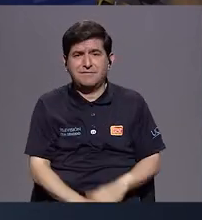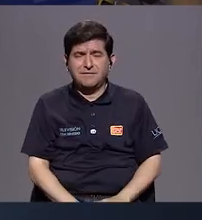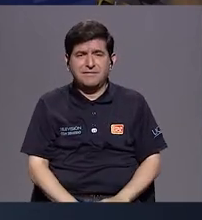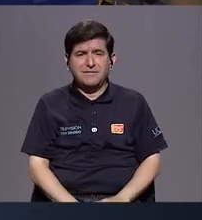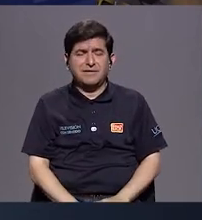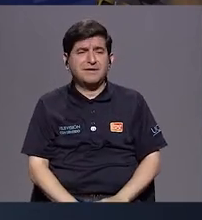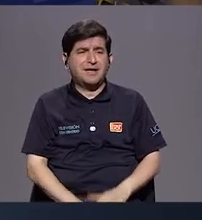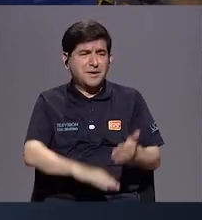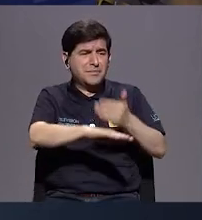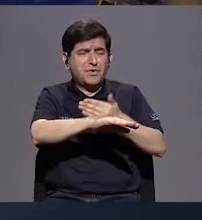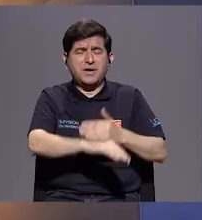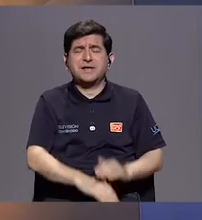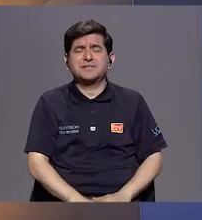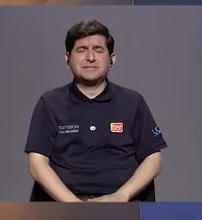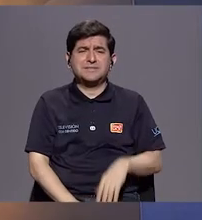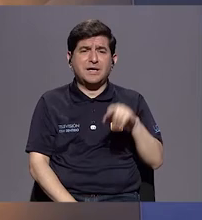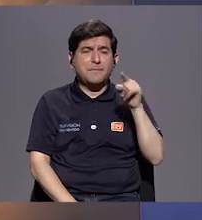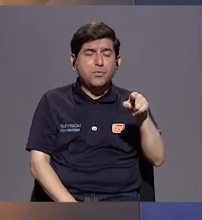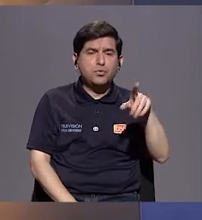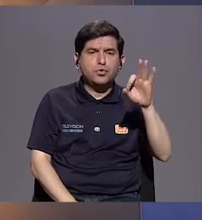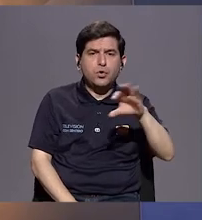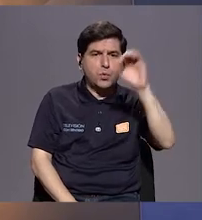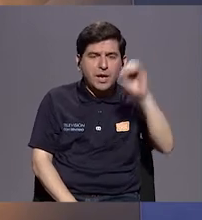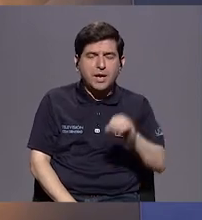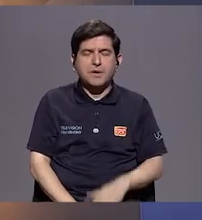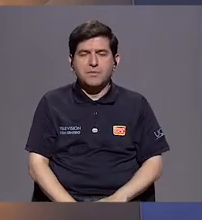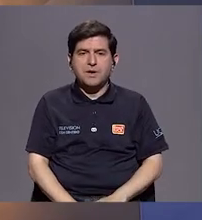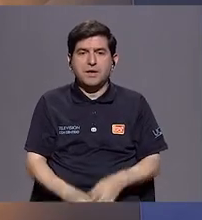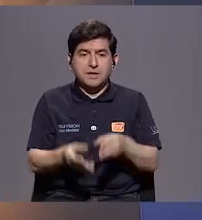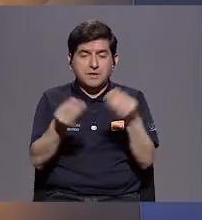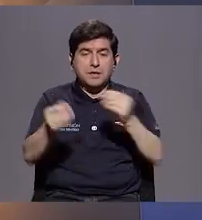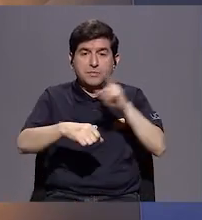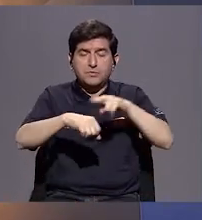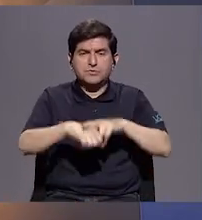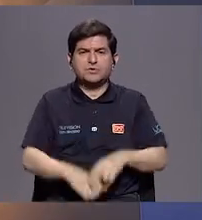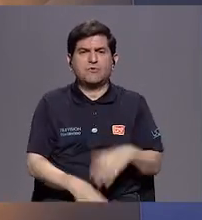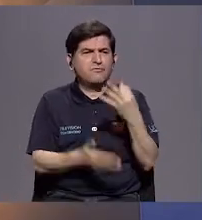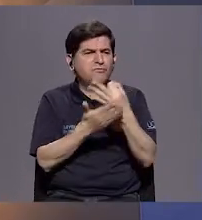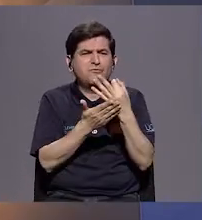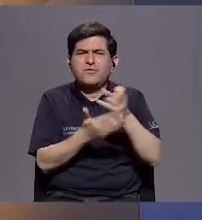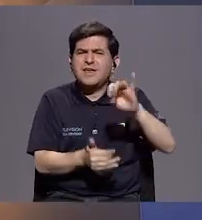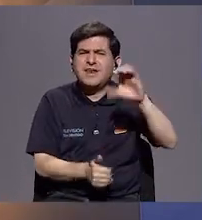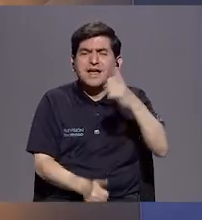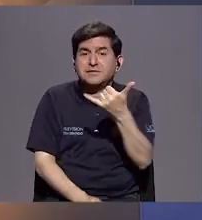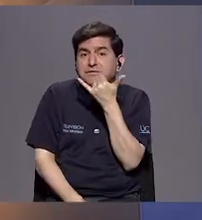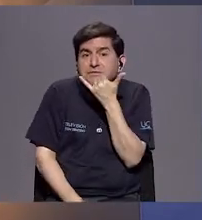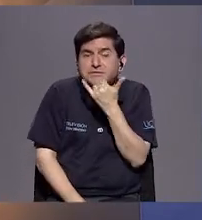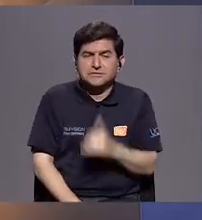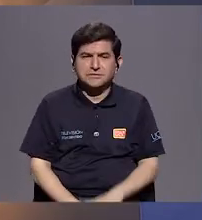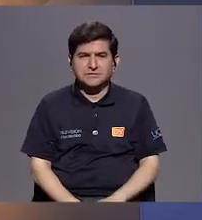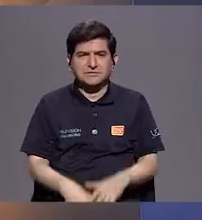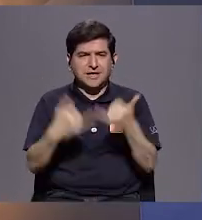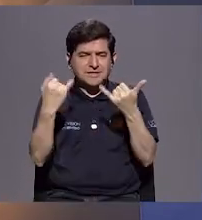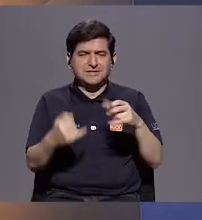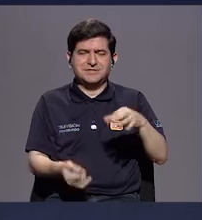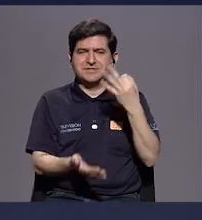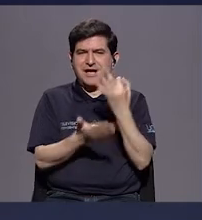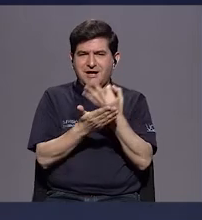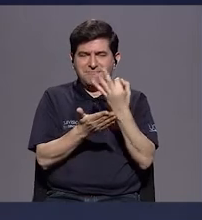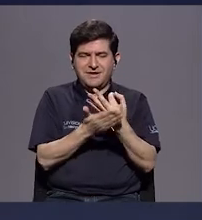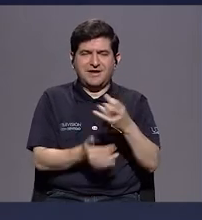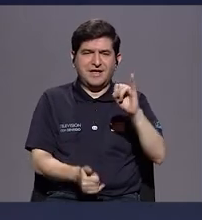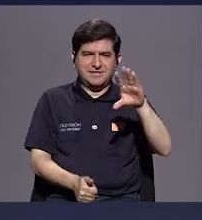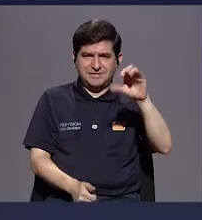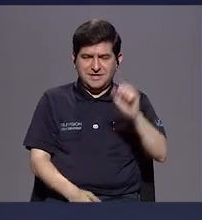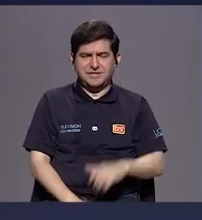crece al 0.9% el consumo nacional, ¿qué va a pasar con las finanzas del ICE? Bueno, ya las finanzas del ICE de